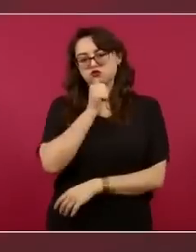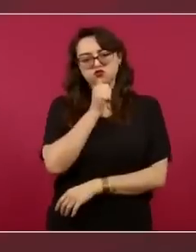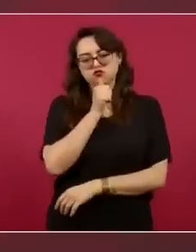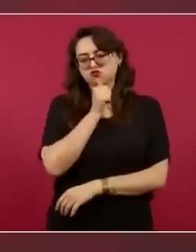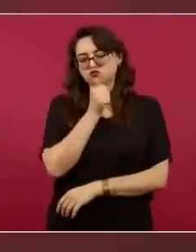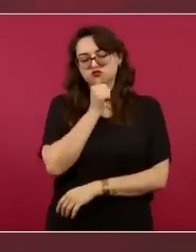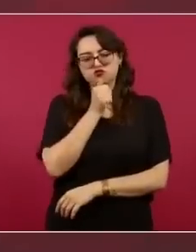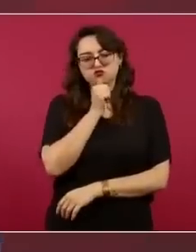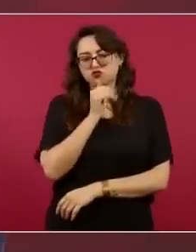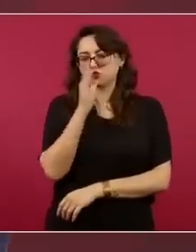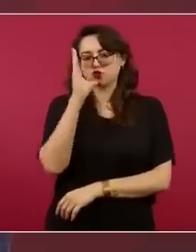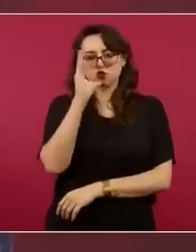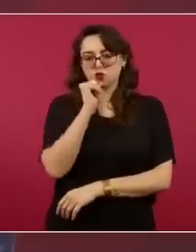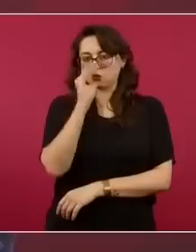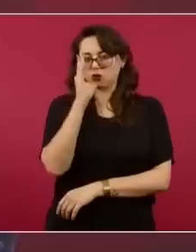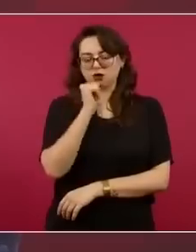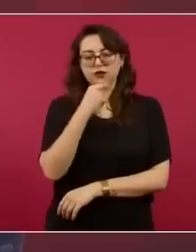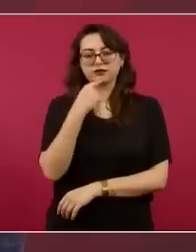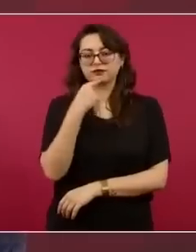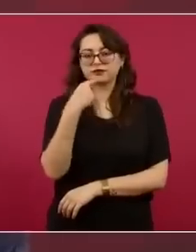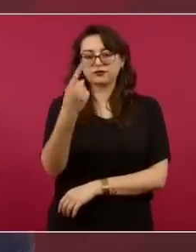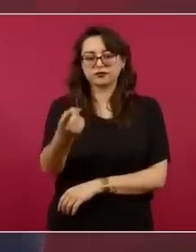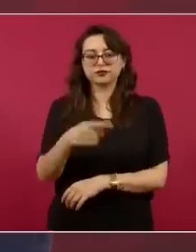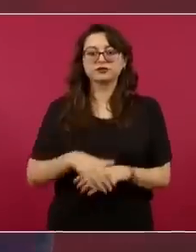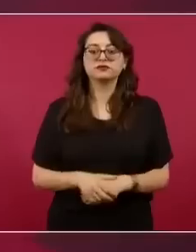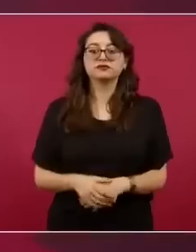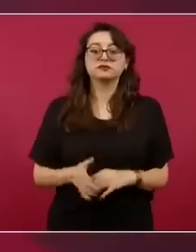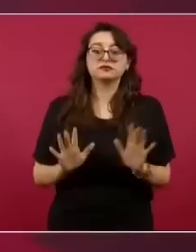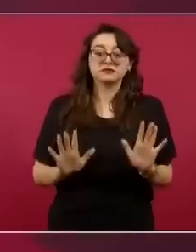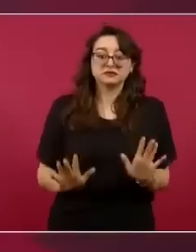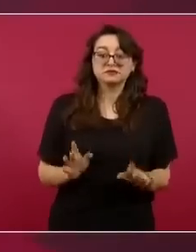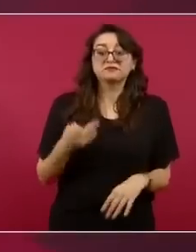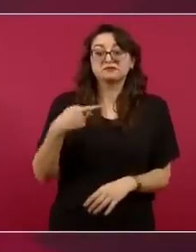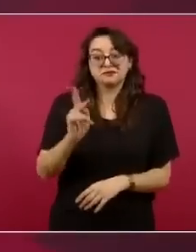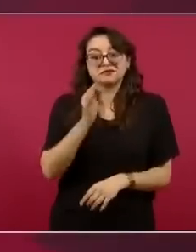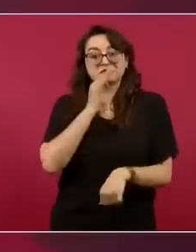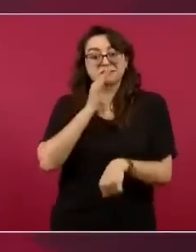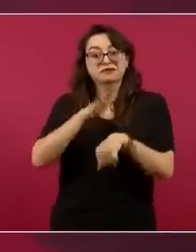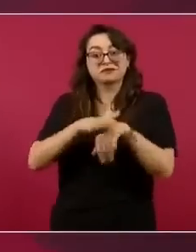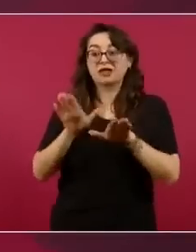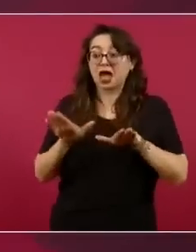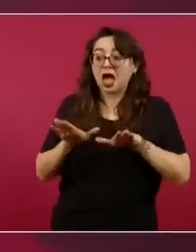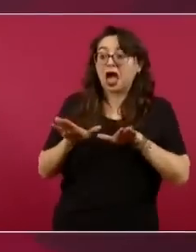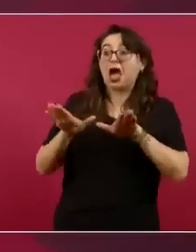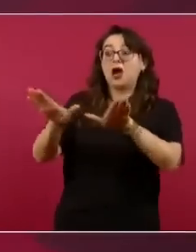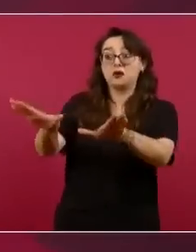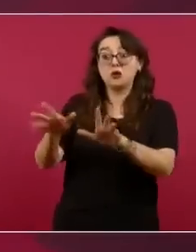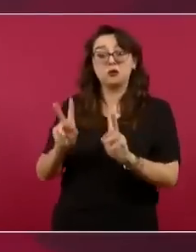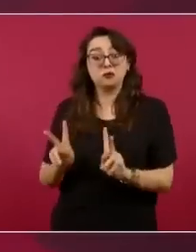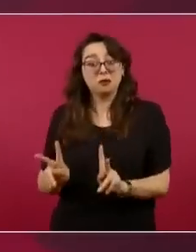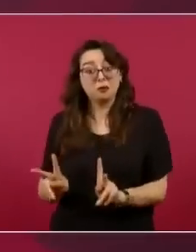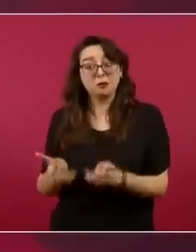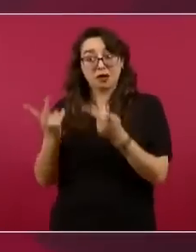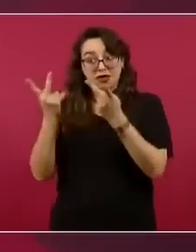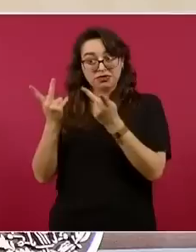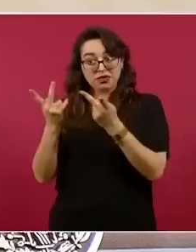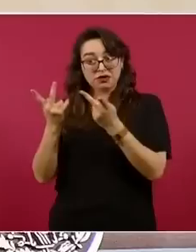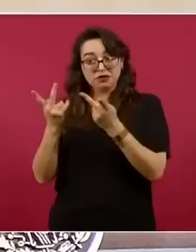De todas formas, se venda o no se venda el avión, estos hospitales los vamos a hacer, pero sí me gustaría